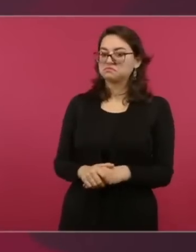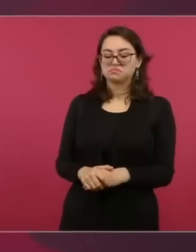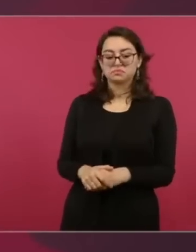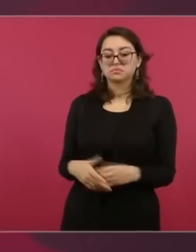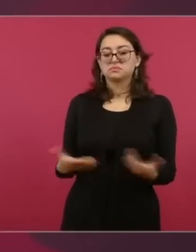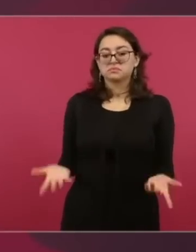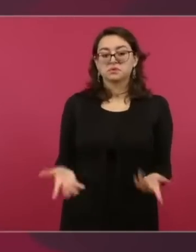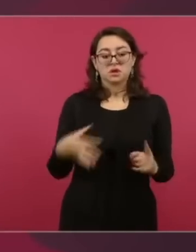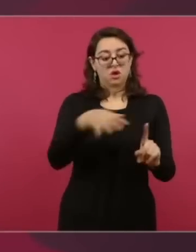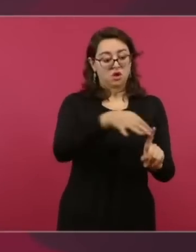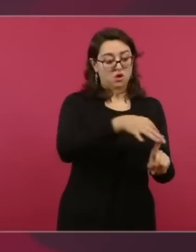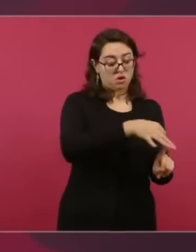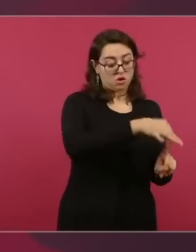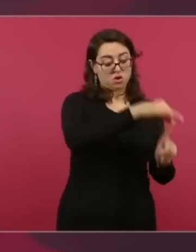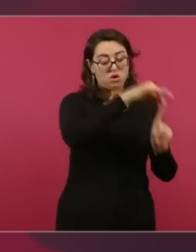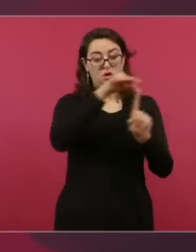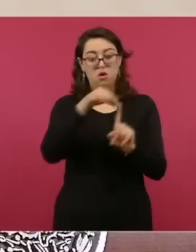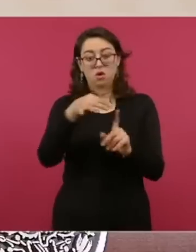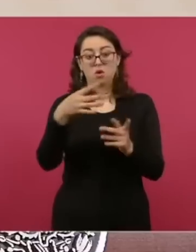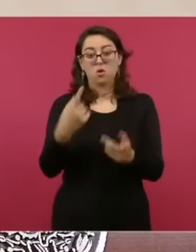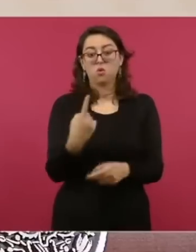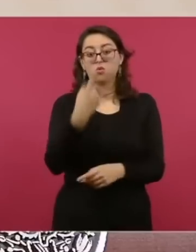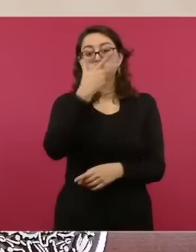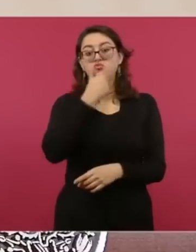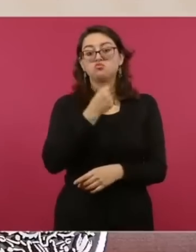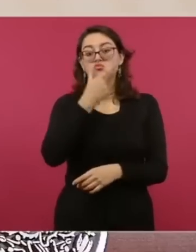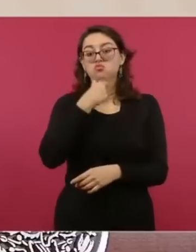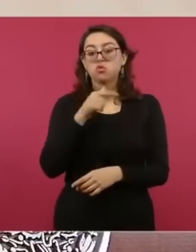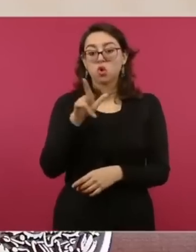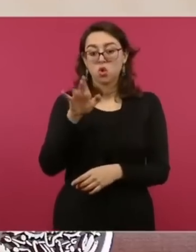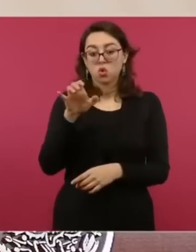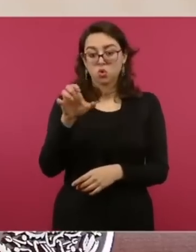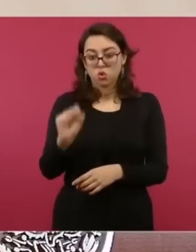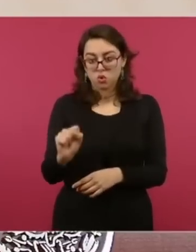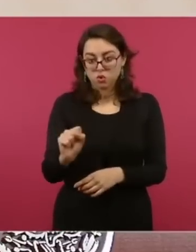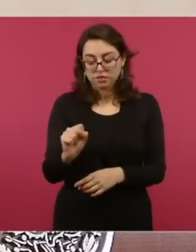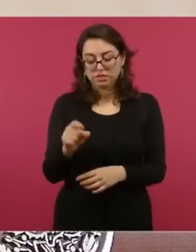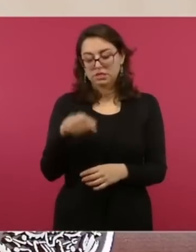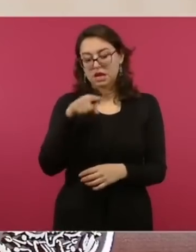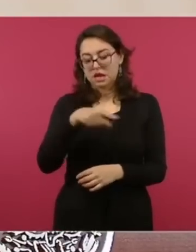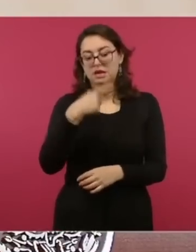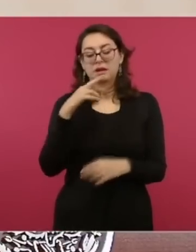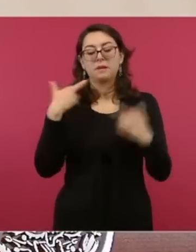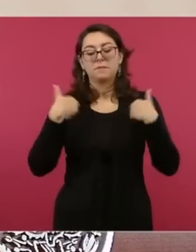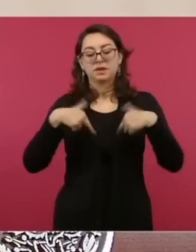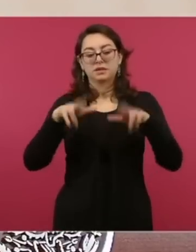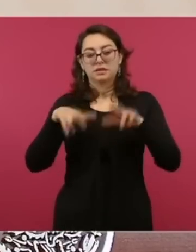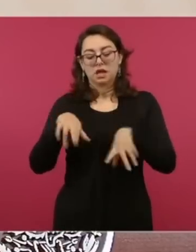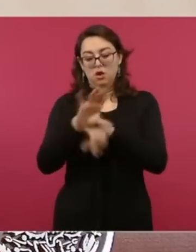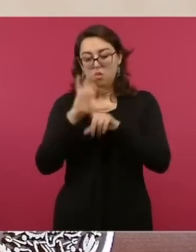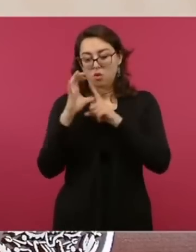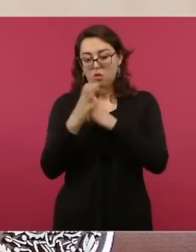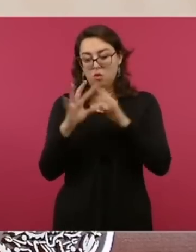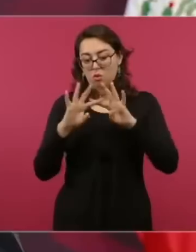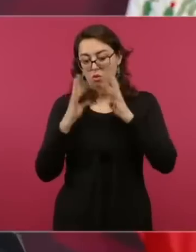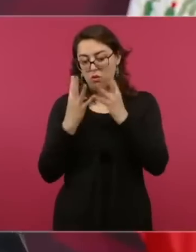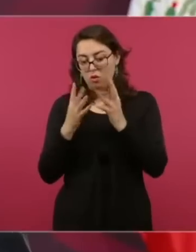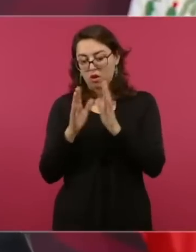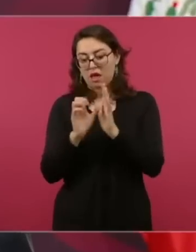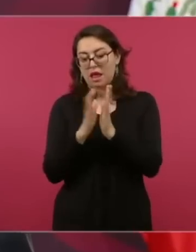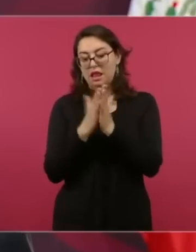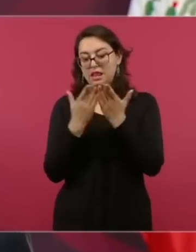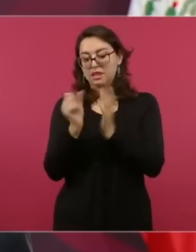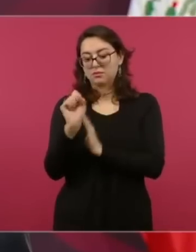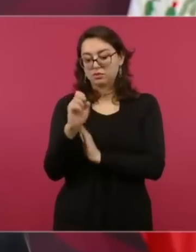de Libros de Textos, y se creó un consejo para eso.